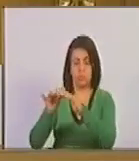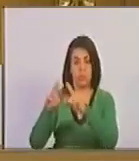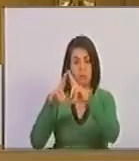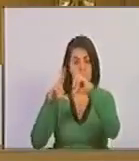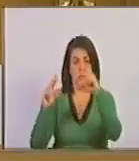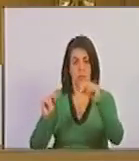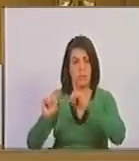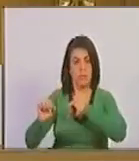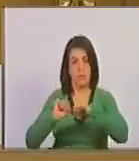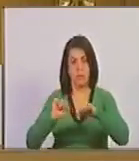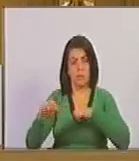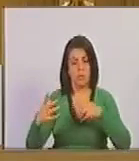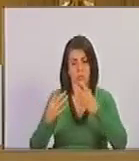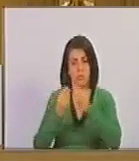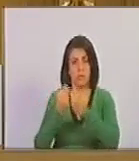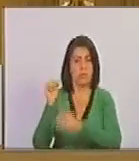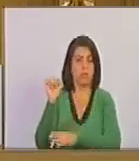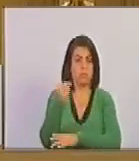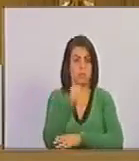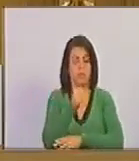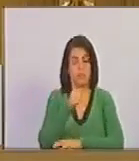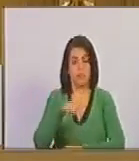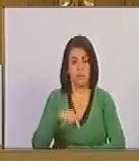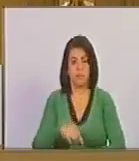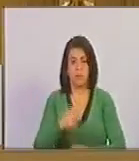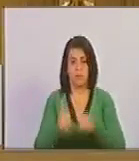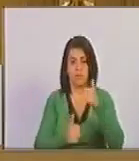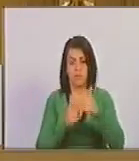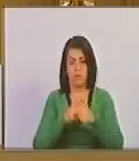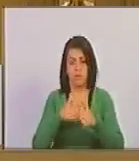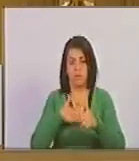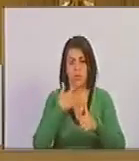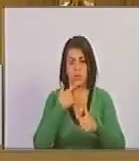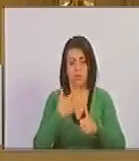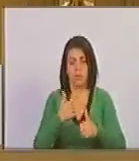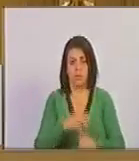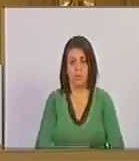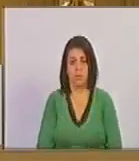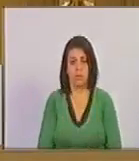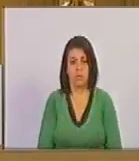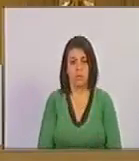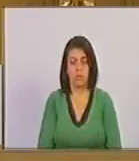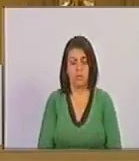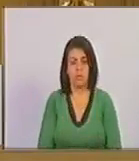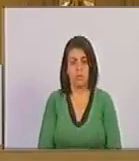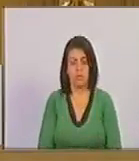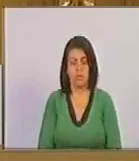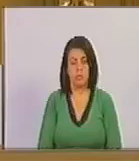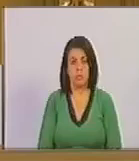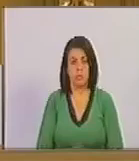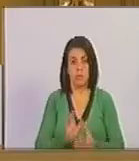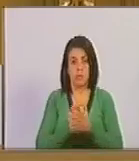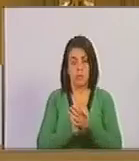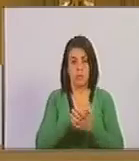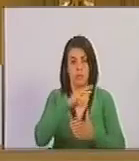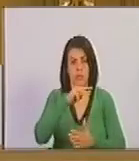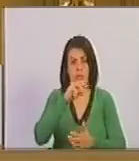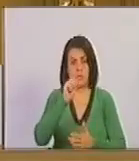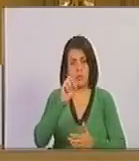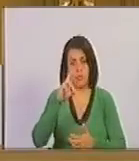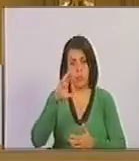a combatir, entre ellos pudieron nombrar al compañero Marcial